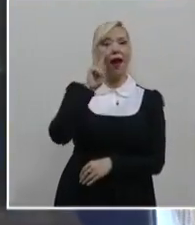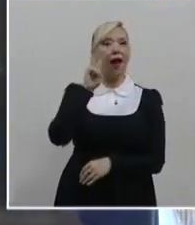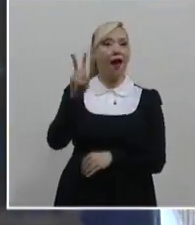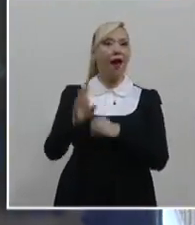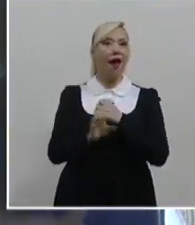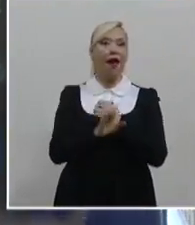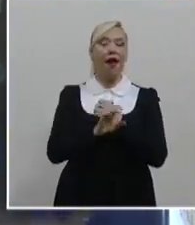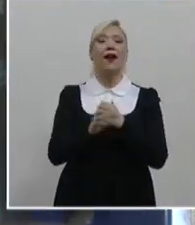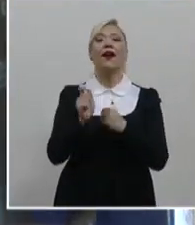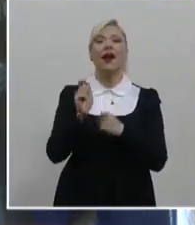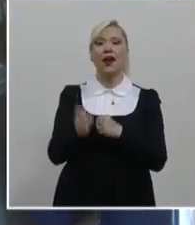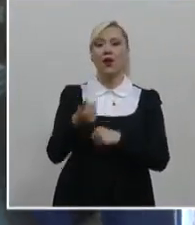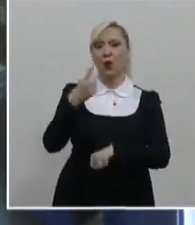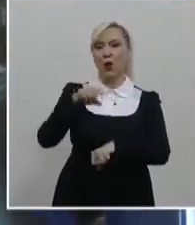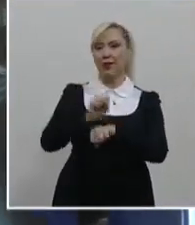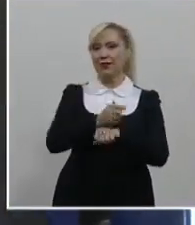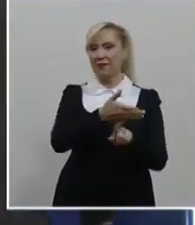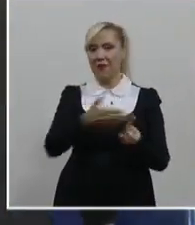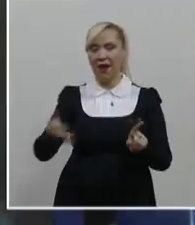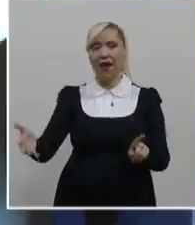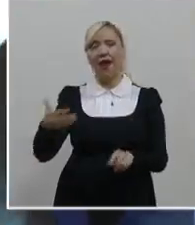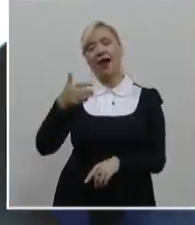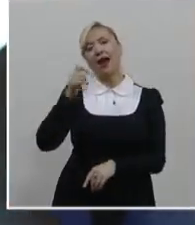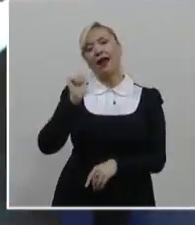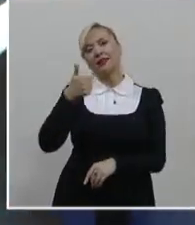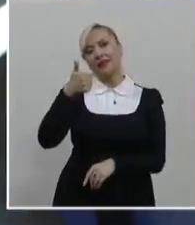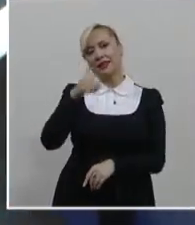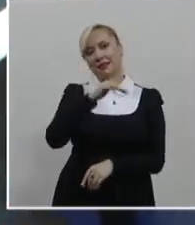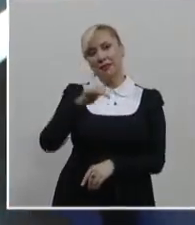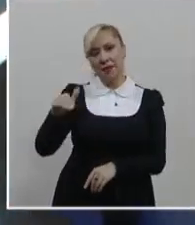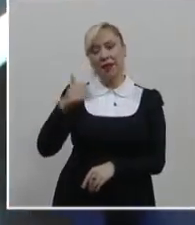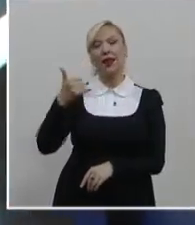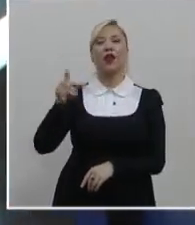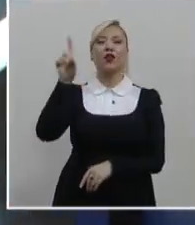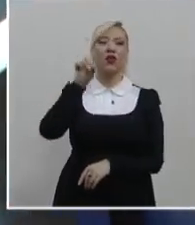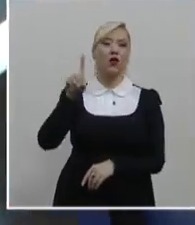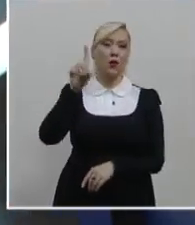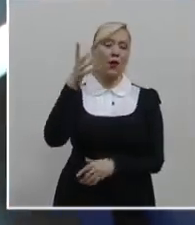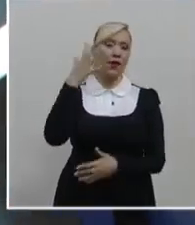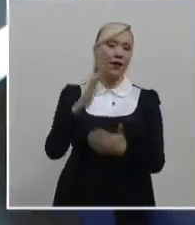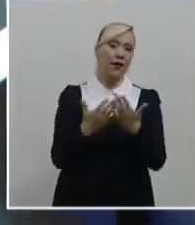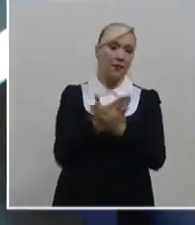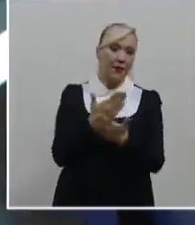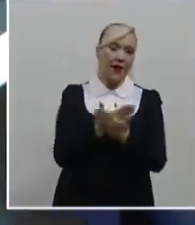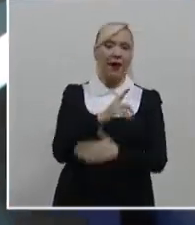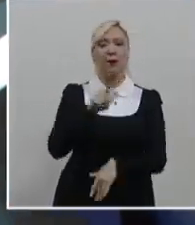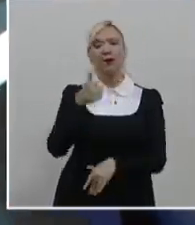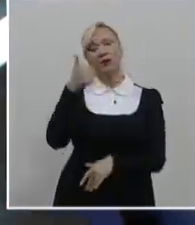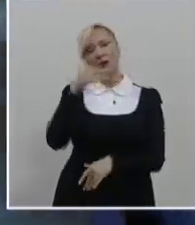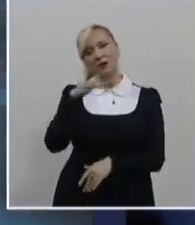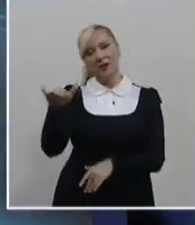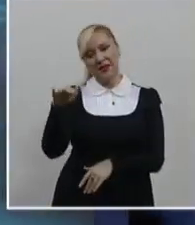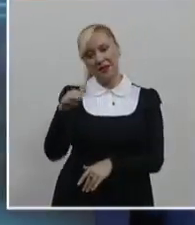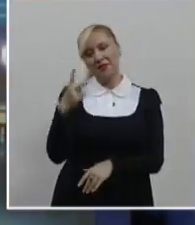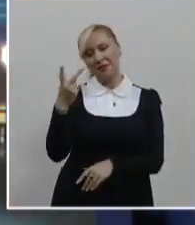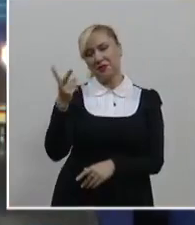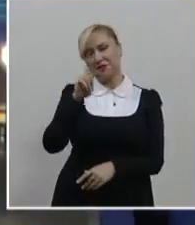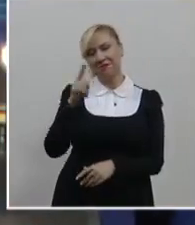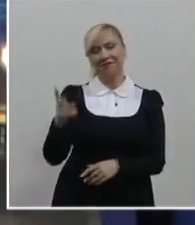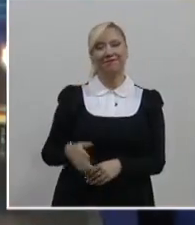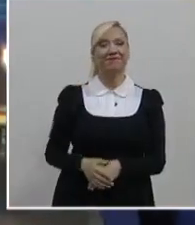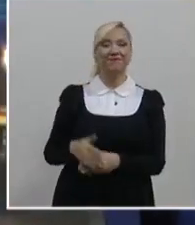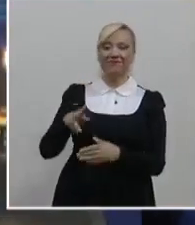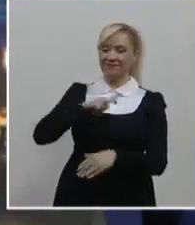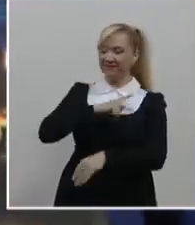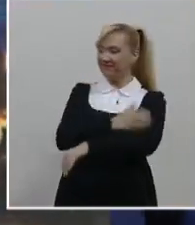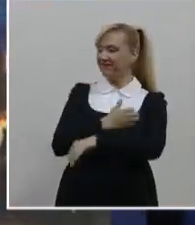del Semanario Judicial a las 18.30 horas con sus repeticiones el domingo a las 10 de la mañana y a las 18.30 horas. A nombre de todo el